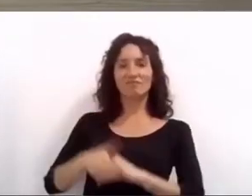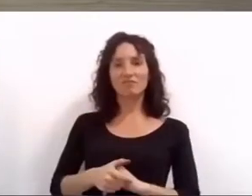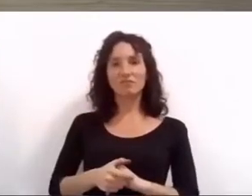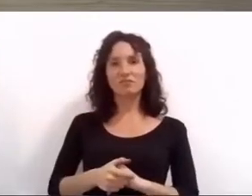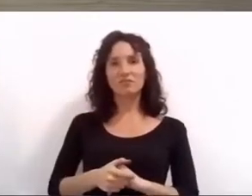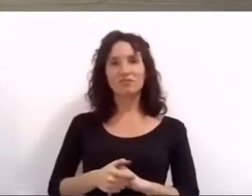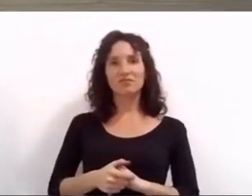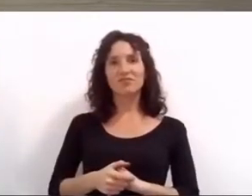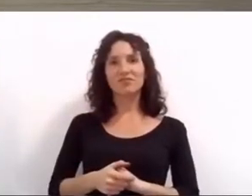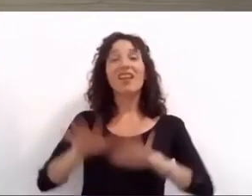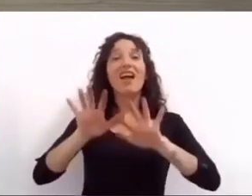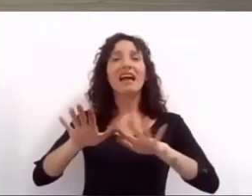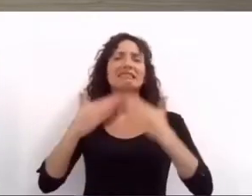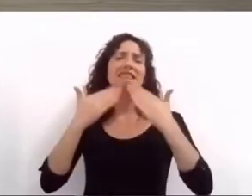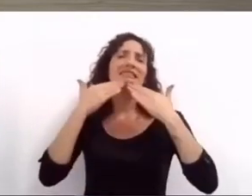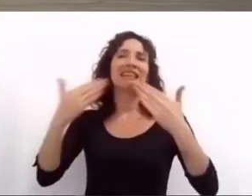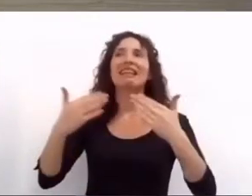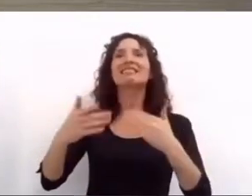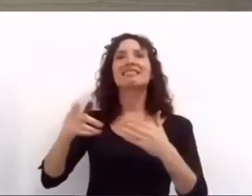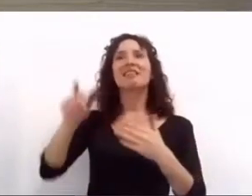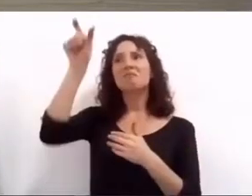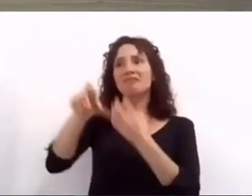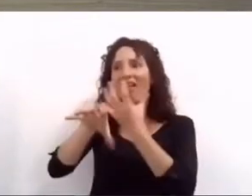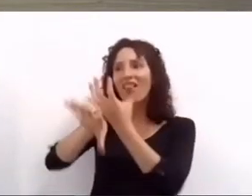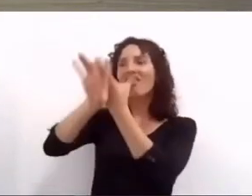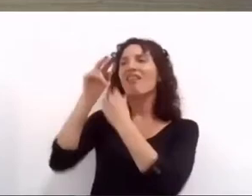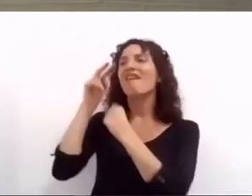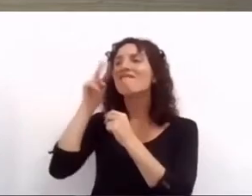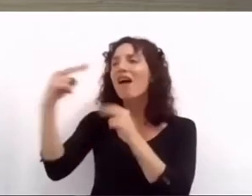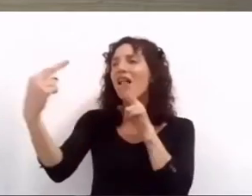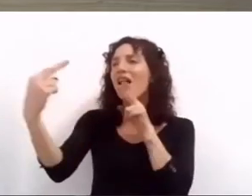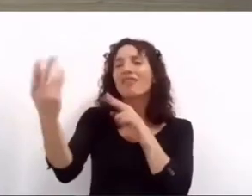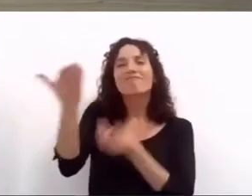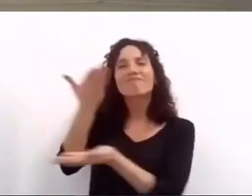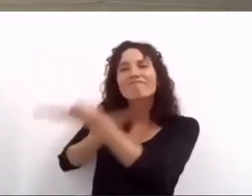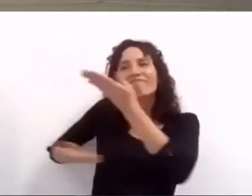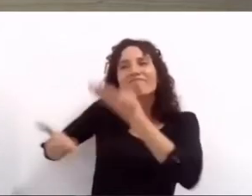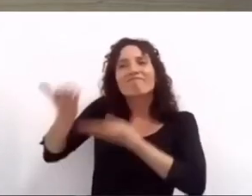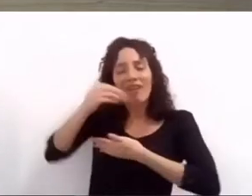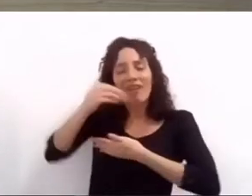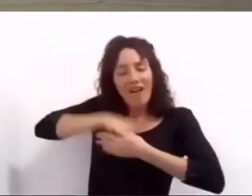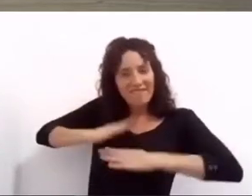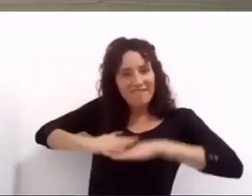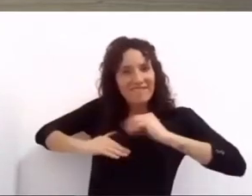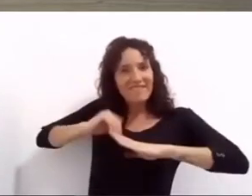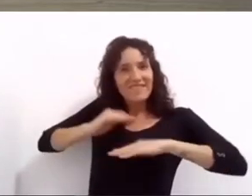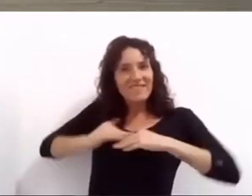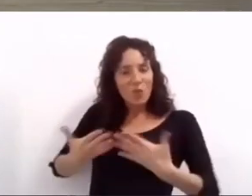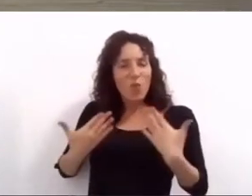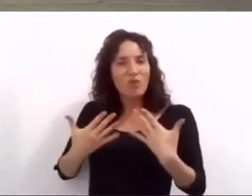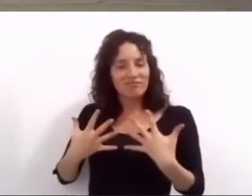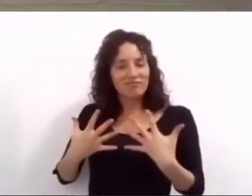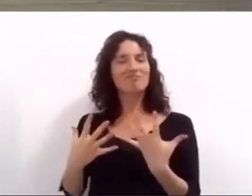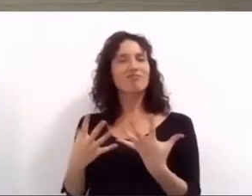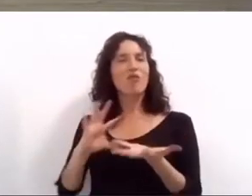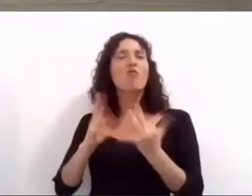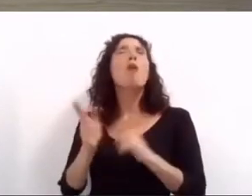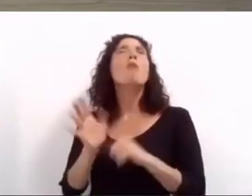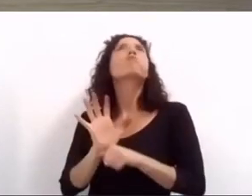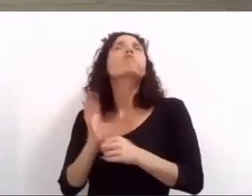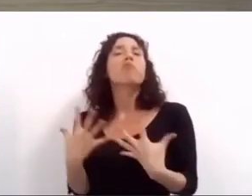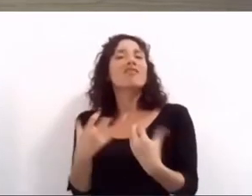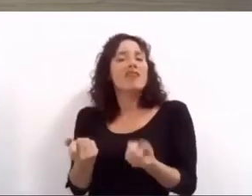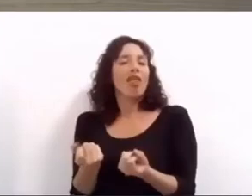balsámica reparadora de reconstrucción es cura y sanación la cultura